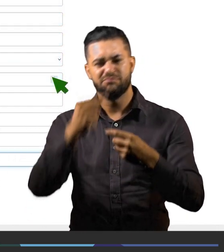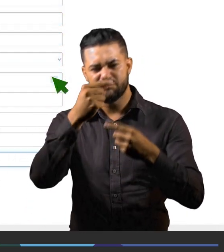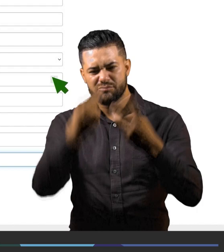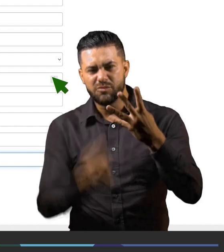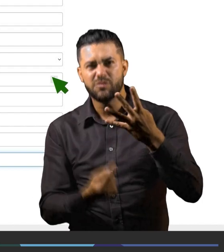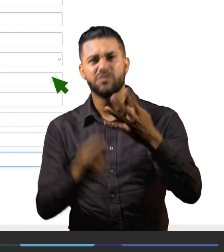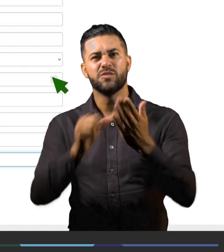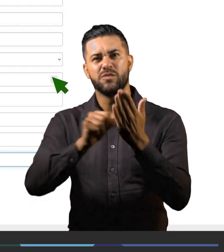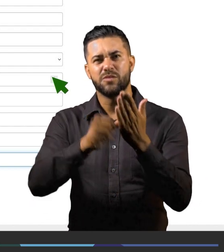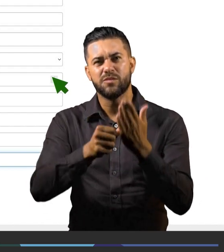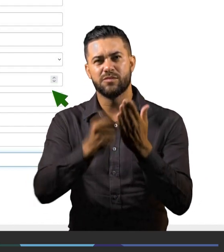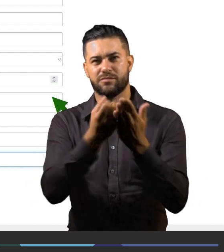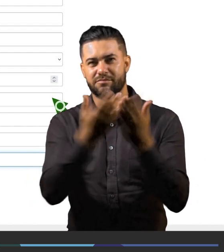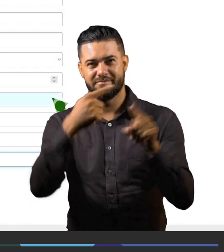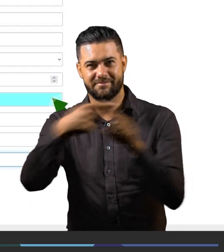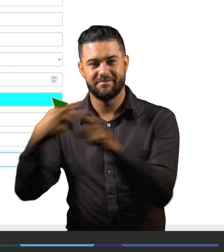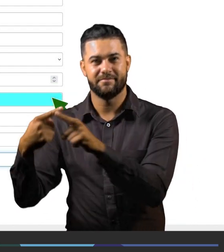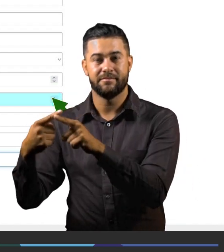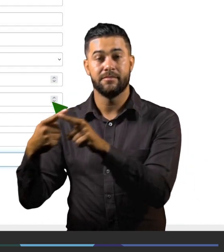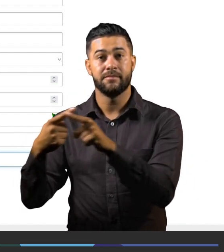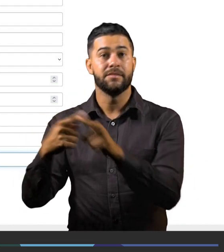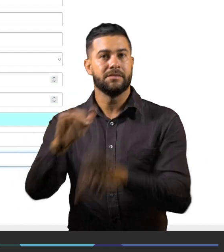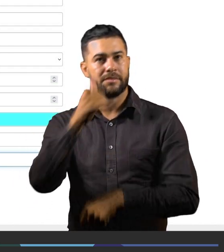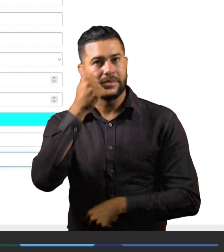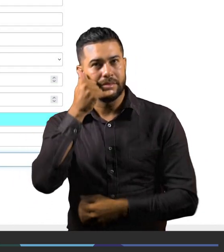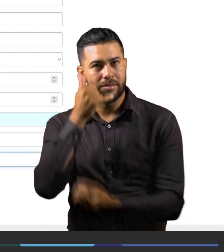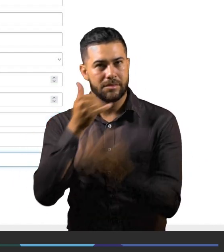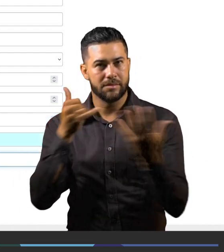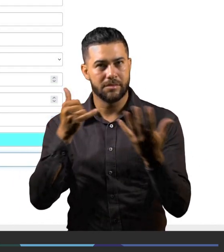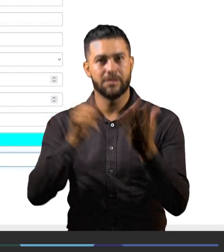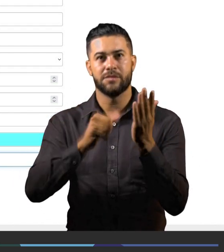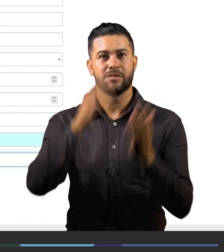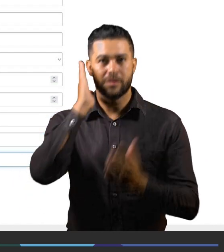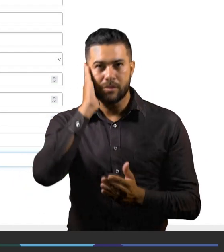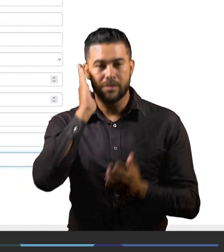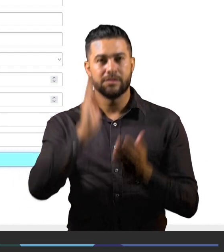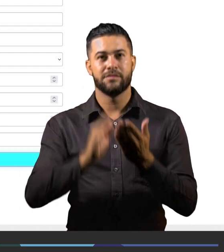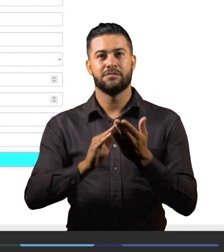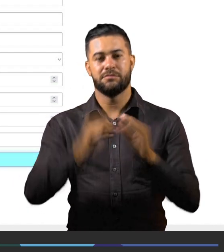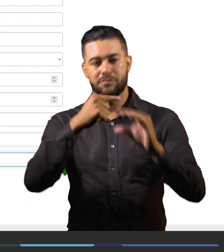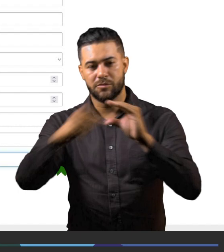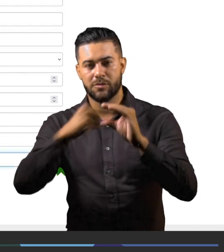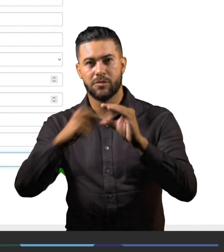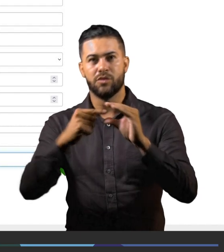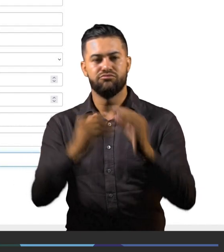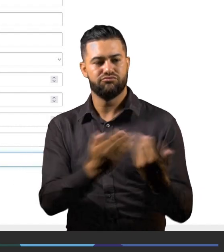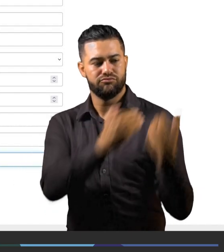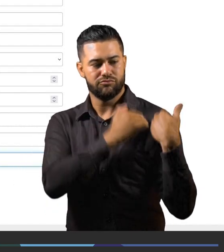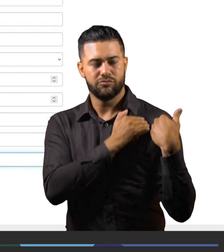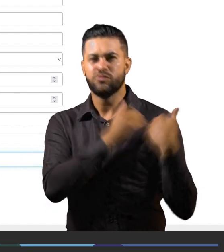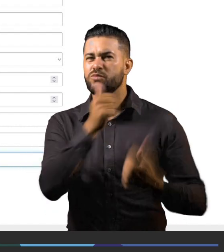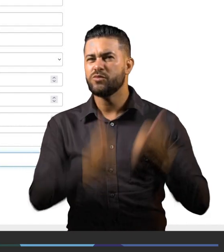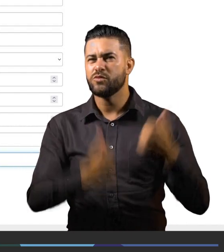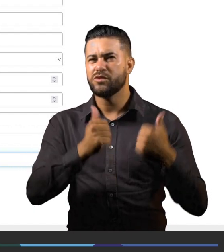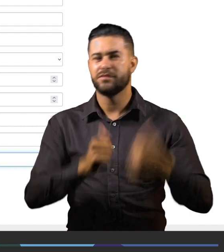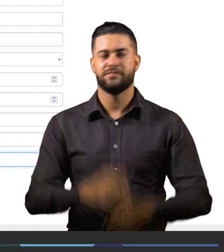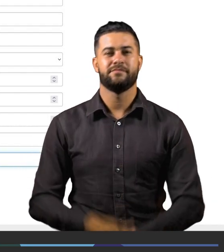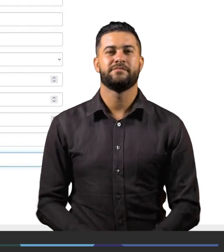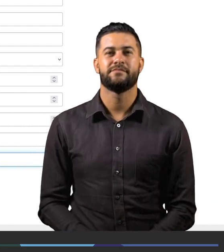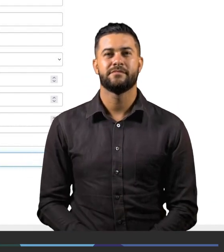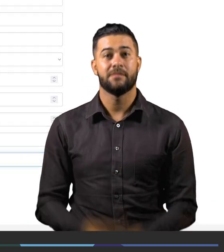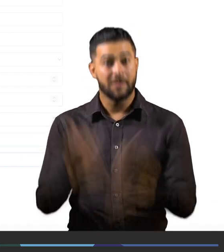identificación, además, teléfono, celular, email y cargo. Cuando finalices,